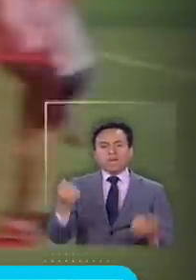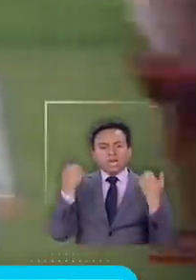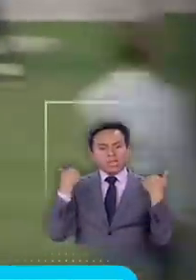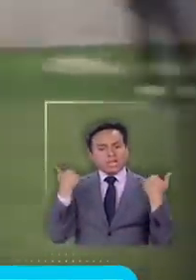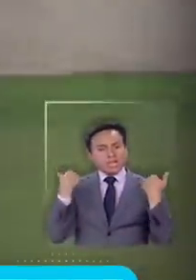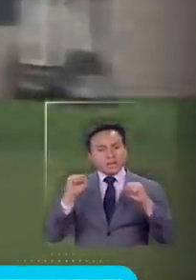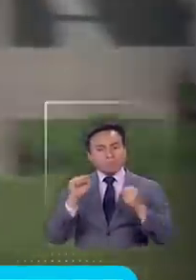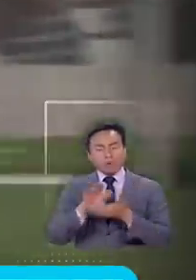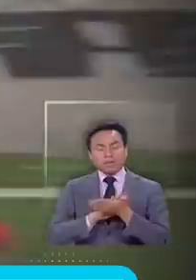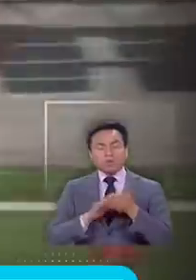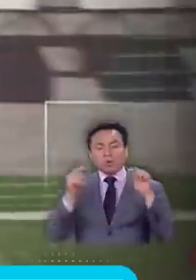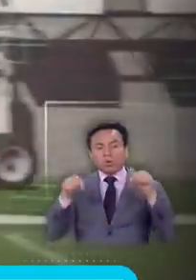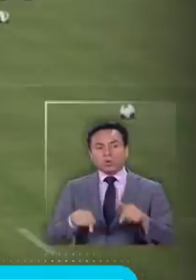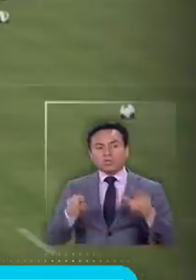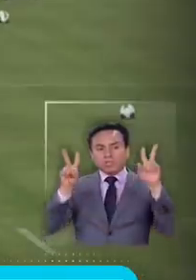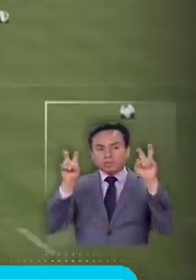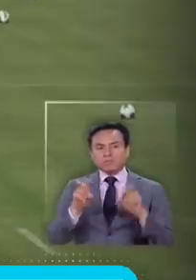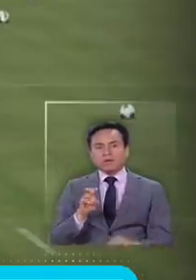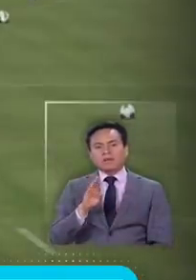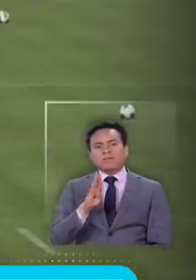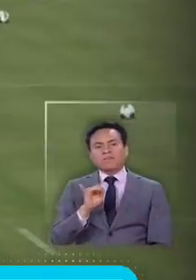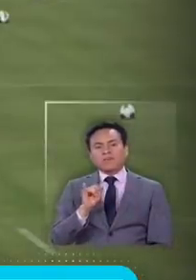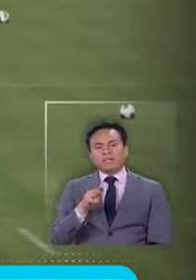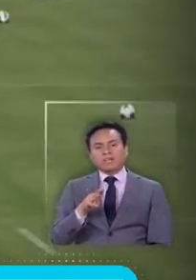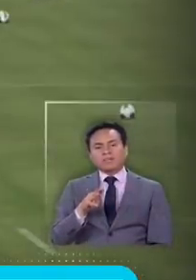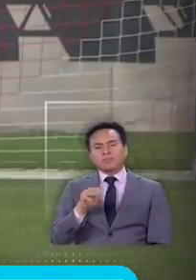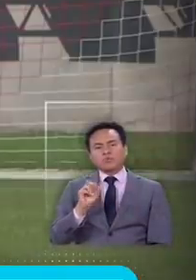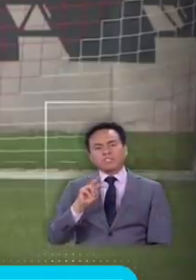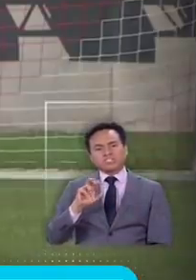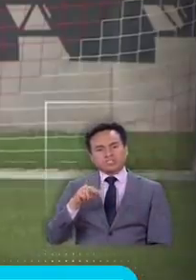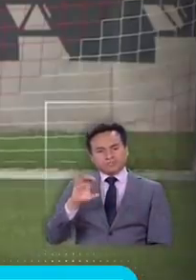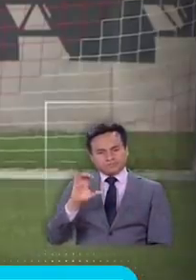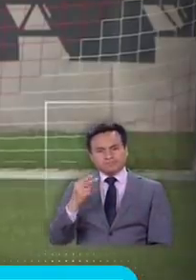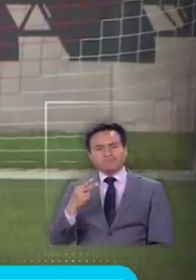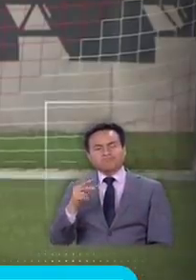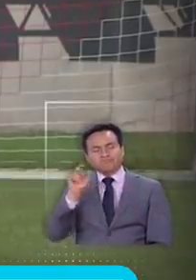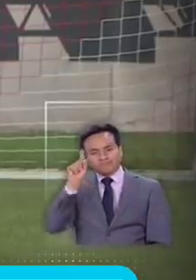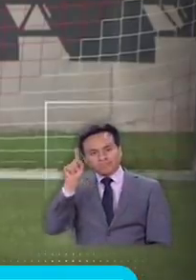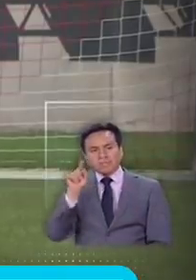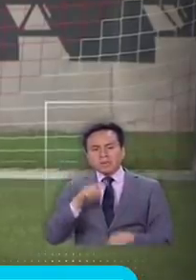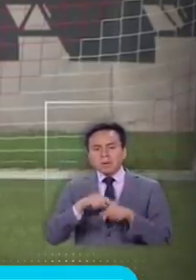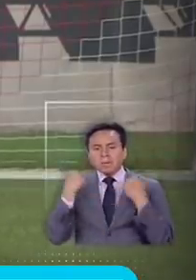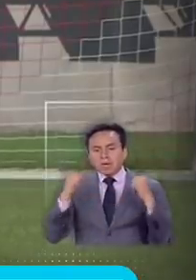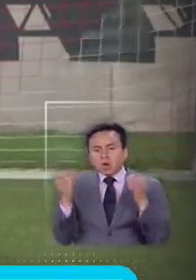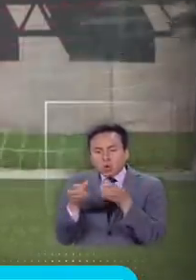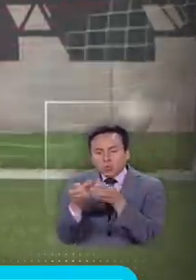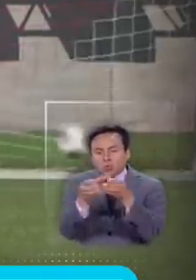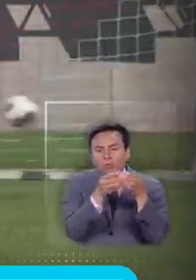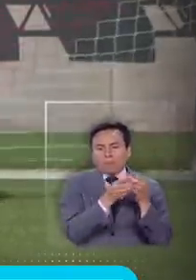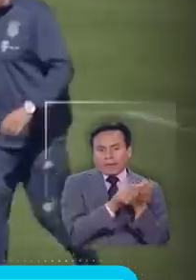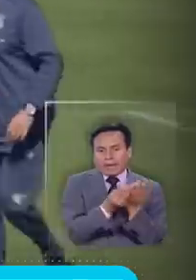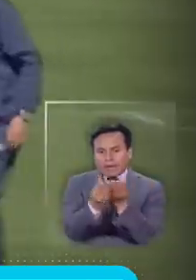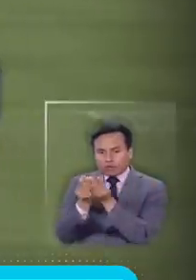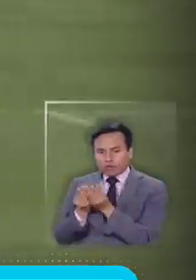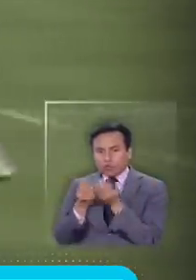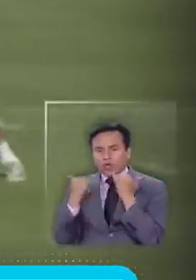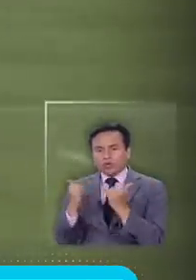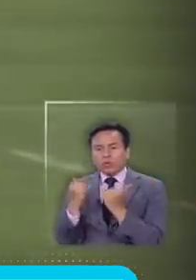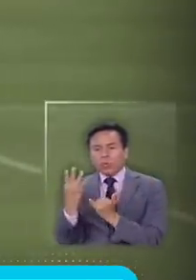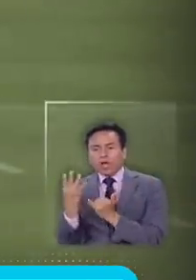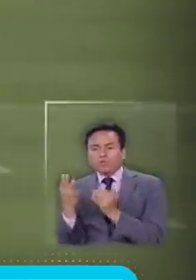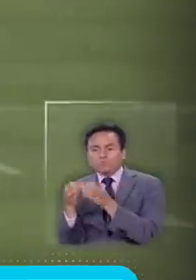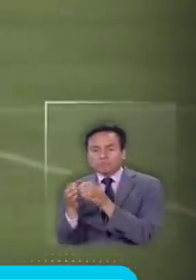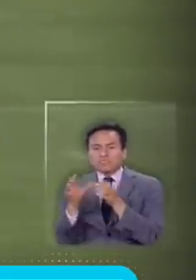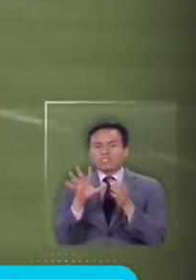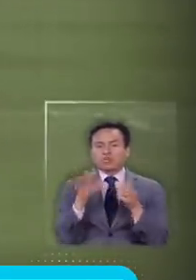hoy por ejemplo fue el caso del Bayern Múnich que retornó a las prácticas en pequeños grupos de jugadores entre cuatro y